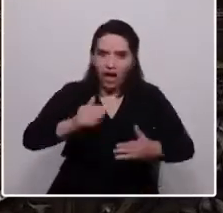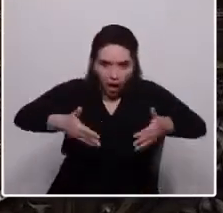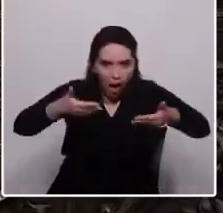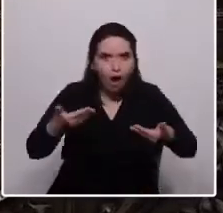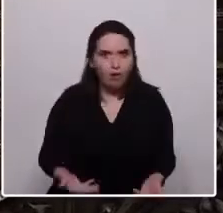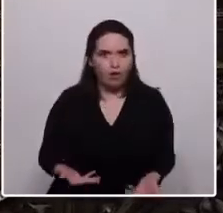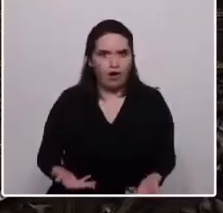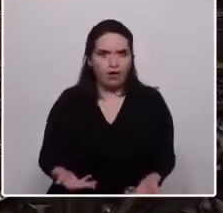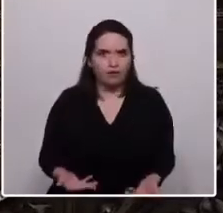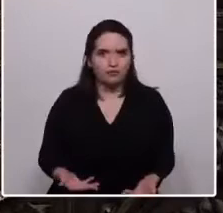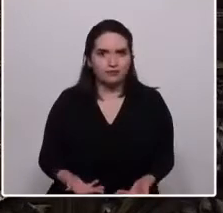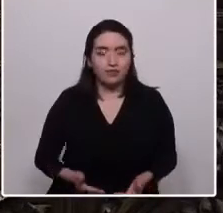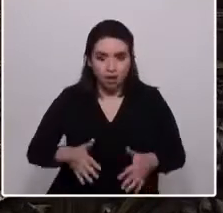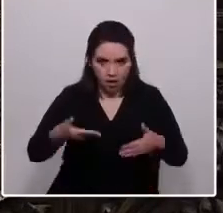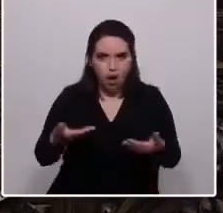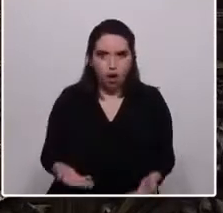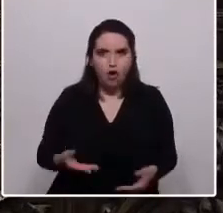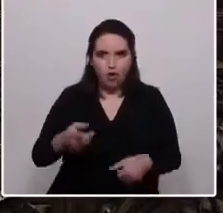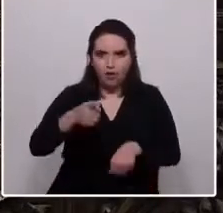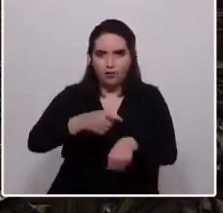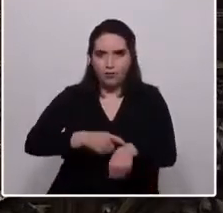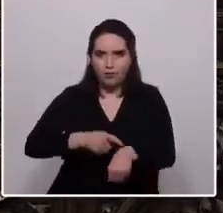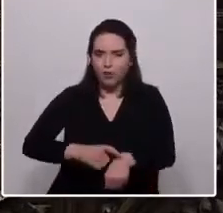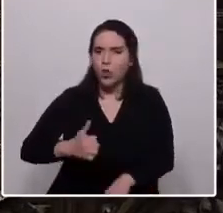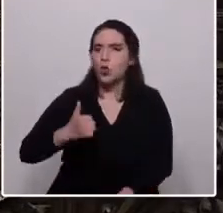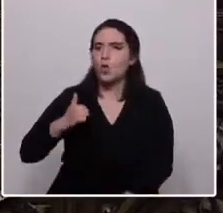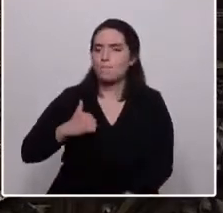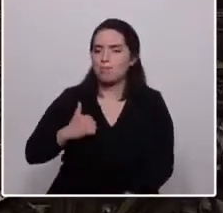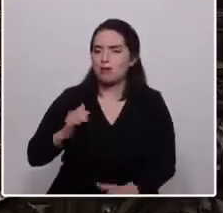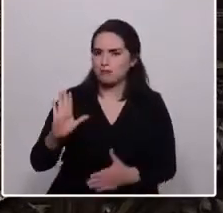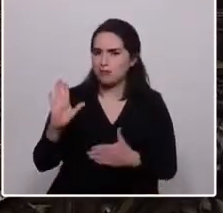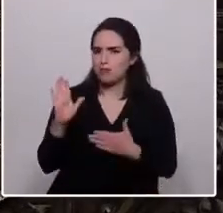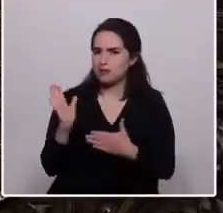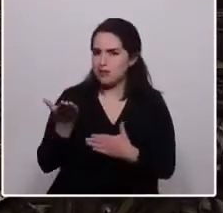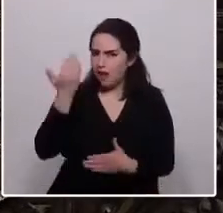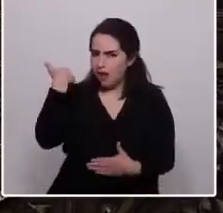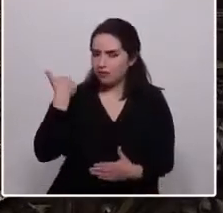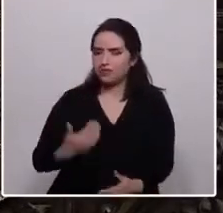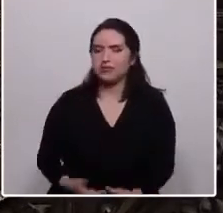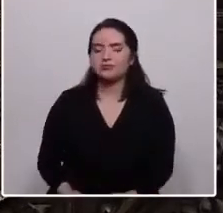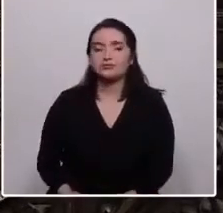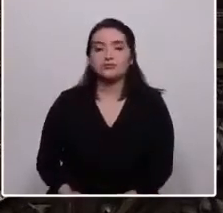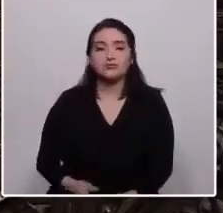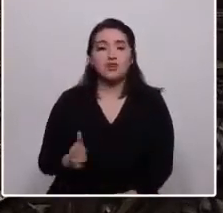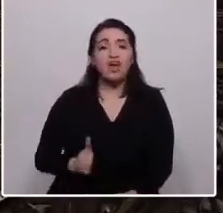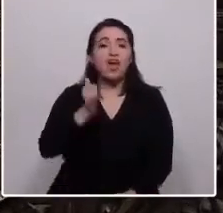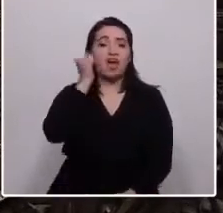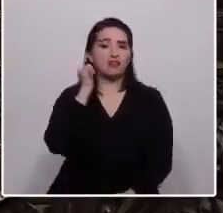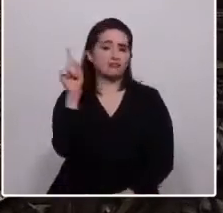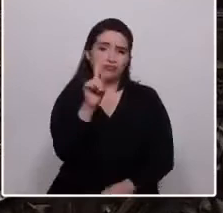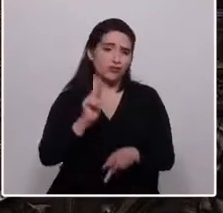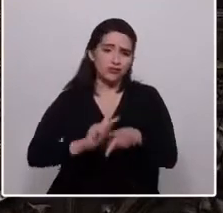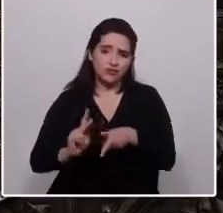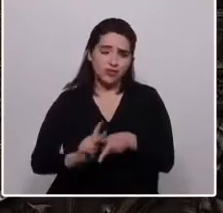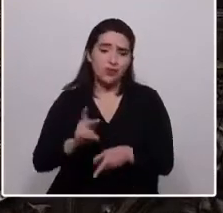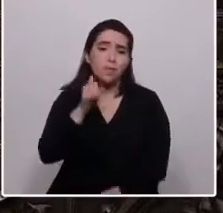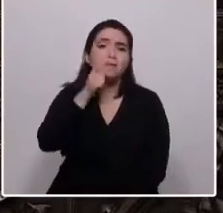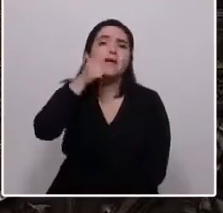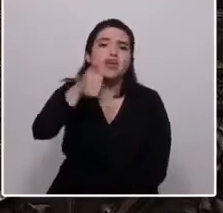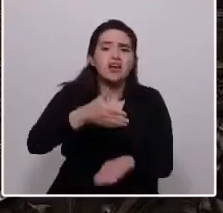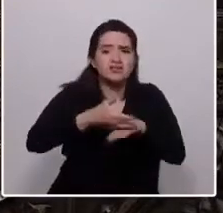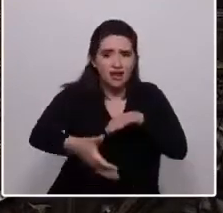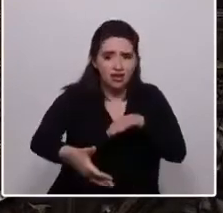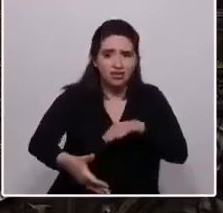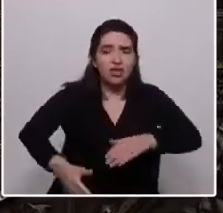Y ahora, ahora es el momento de cumplir las promesas que nos hicimos, porque ayer no lo hicimos, porque mañana es tarde.